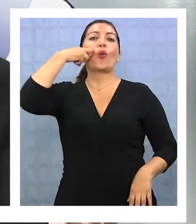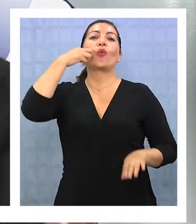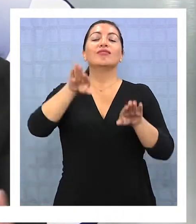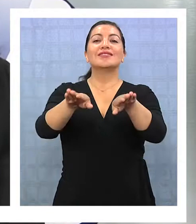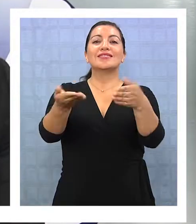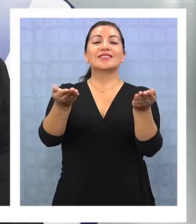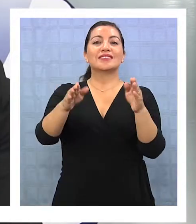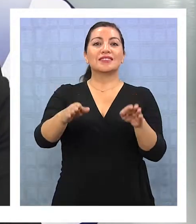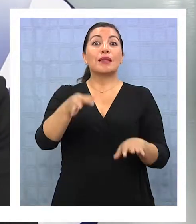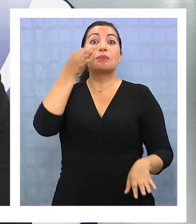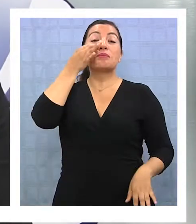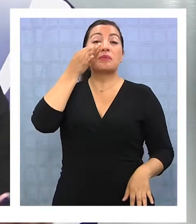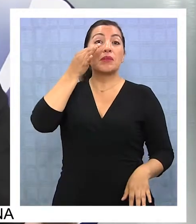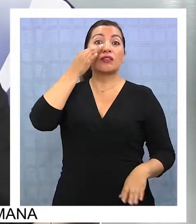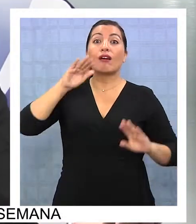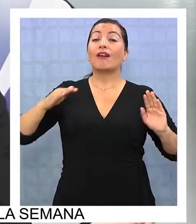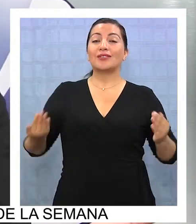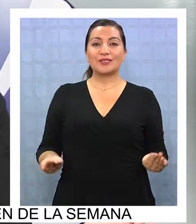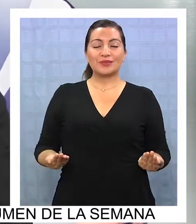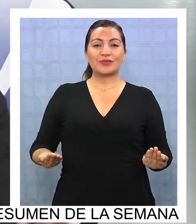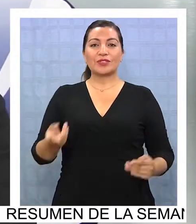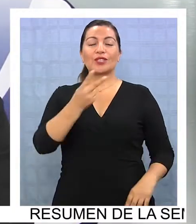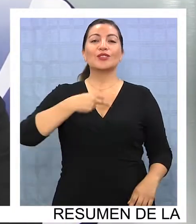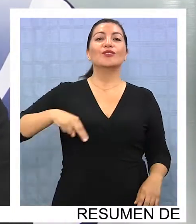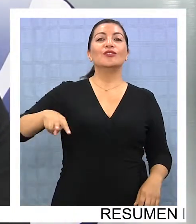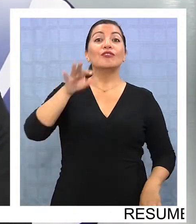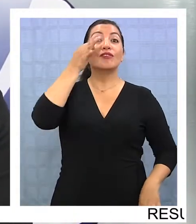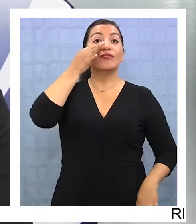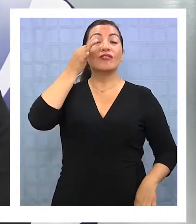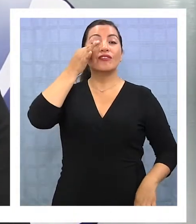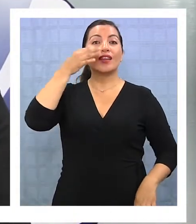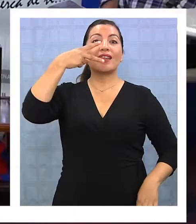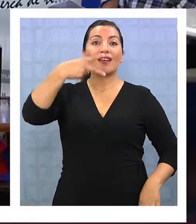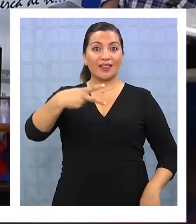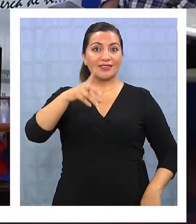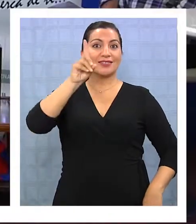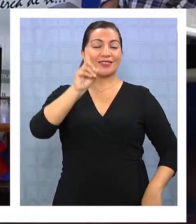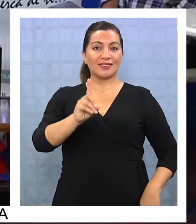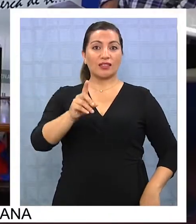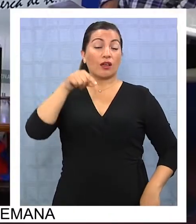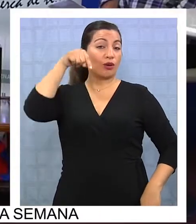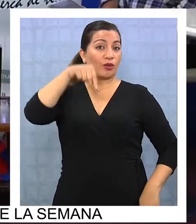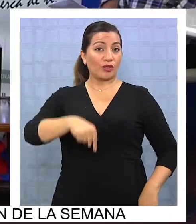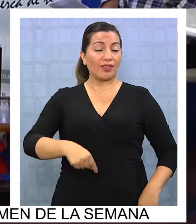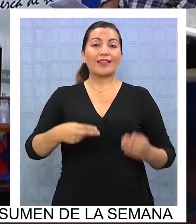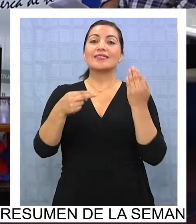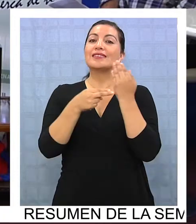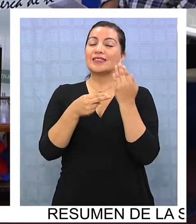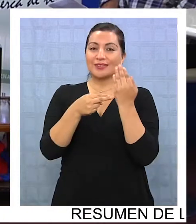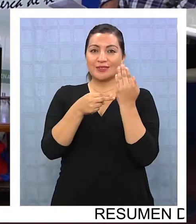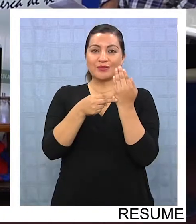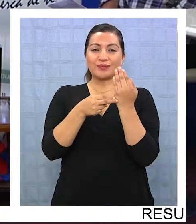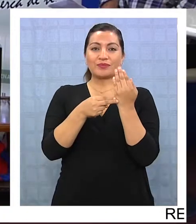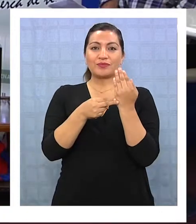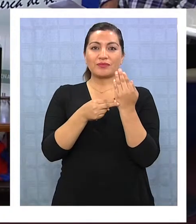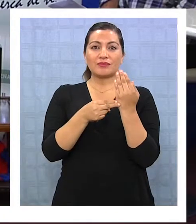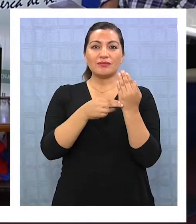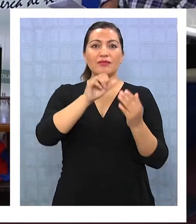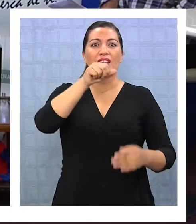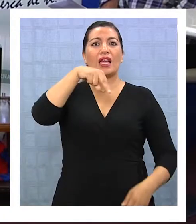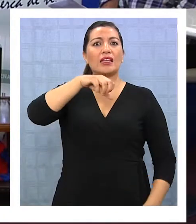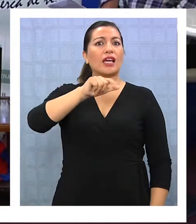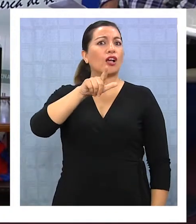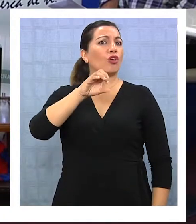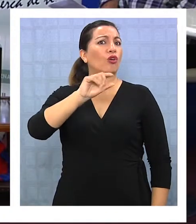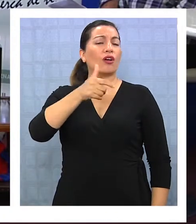un asado en sus casas, viendo. Y qué mejor ahora, que vamos a poder ver en televisión digital. Hoy día la tecnología es la análoga